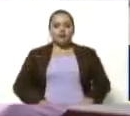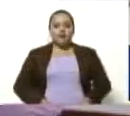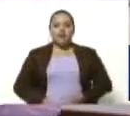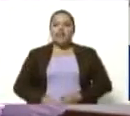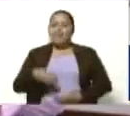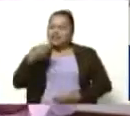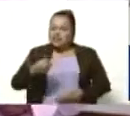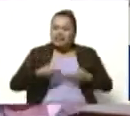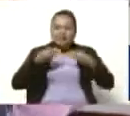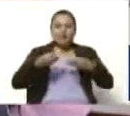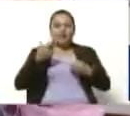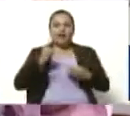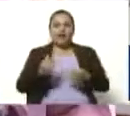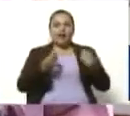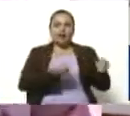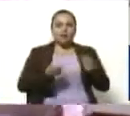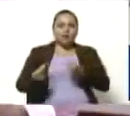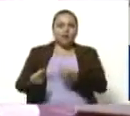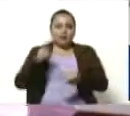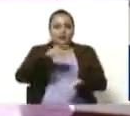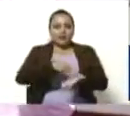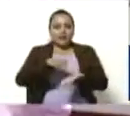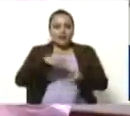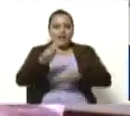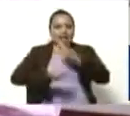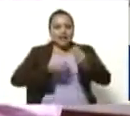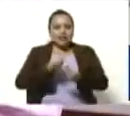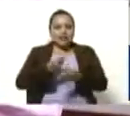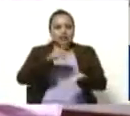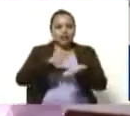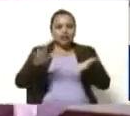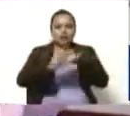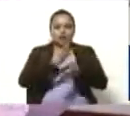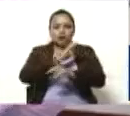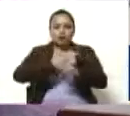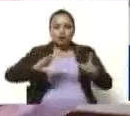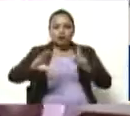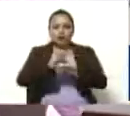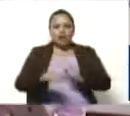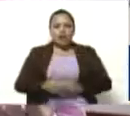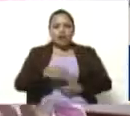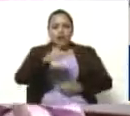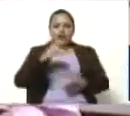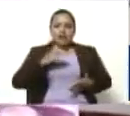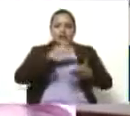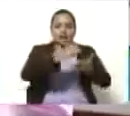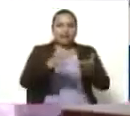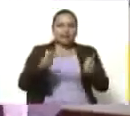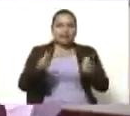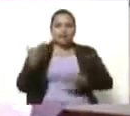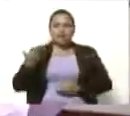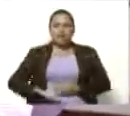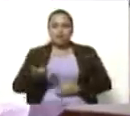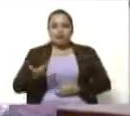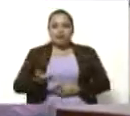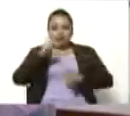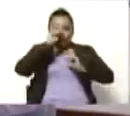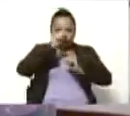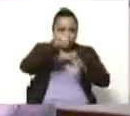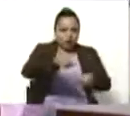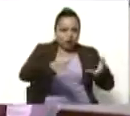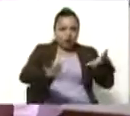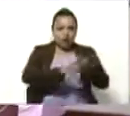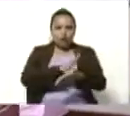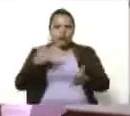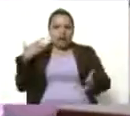siempre han estado presentes y haciendo vida en el ámbito cultural. Este premio es sumamente importante, es un reconocimiento a